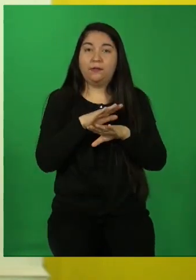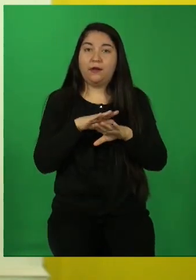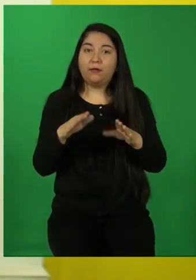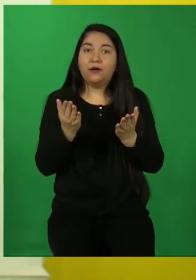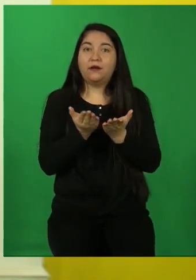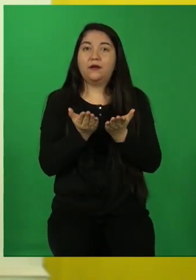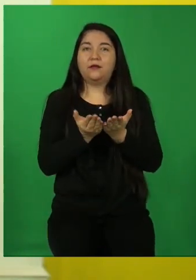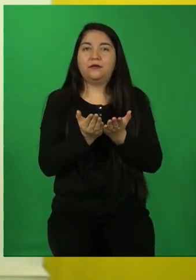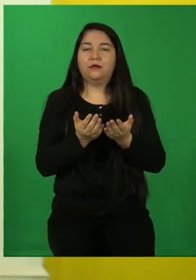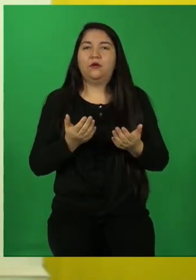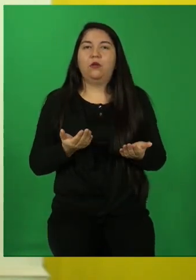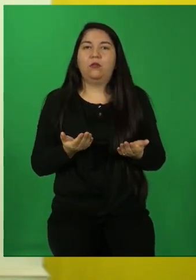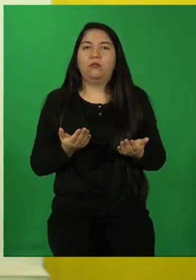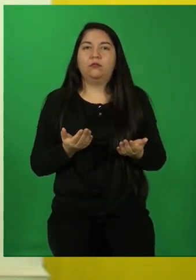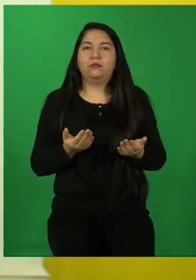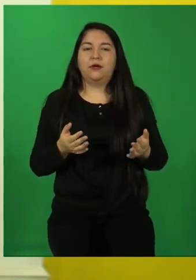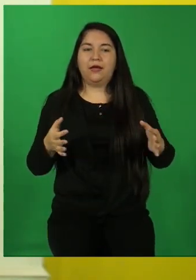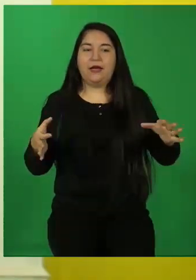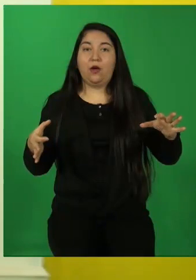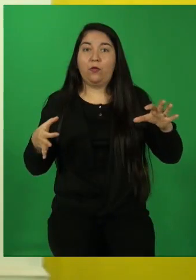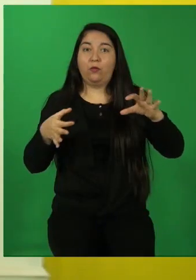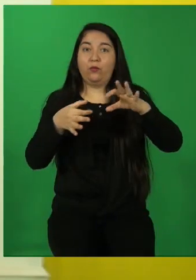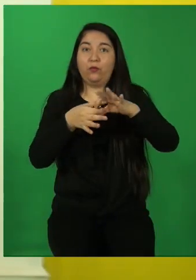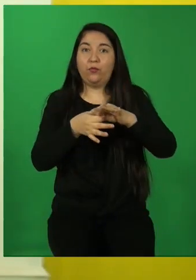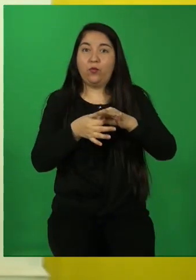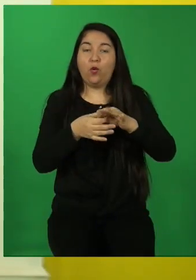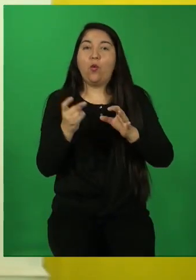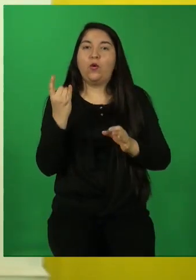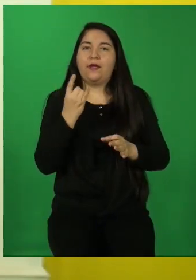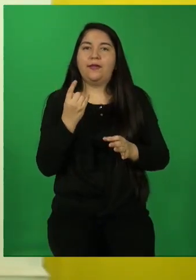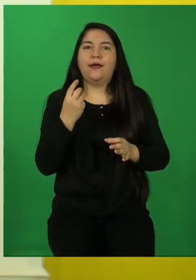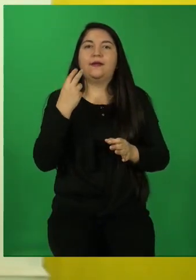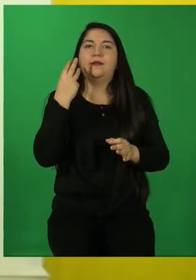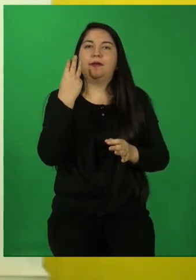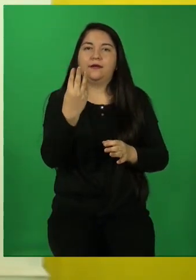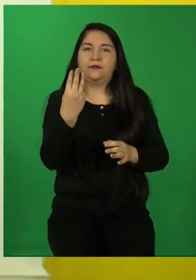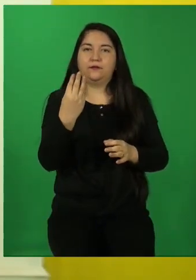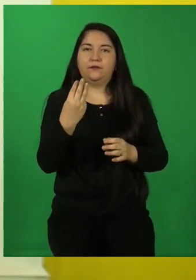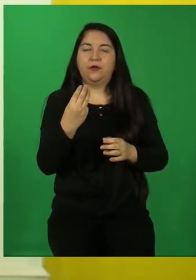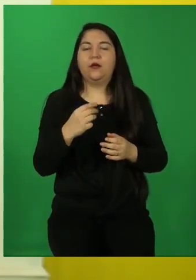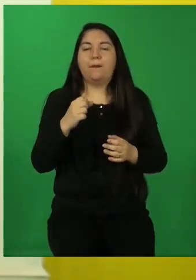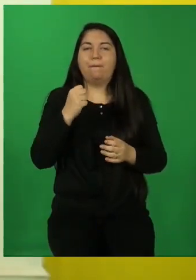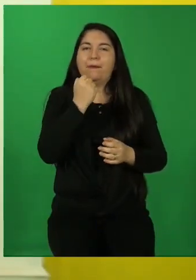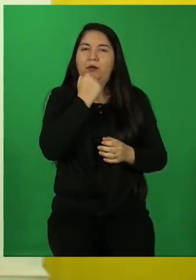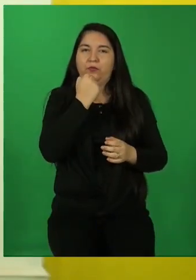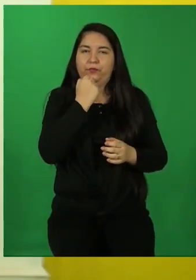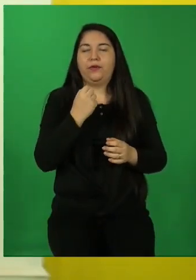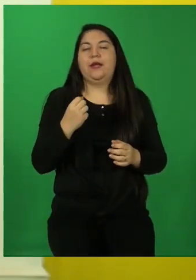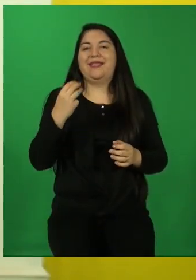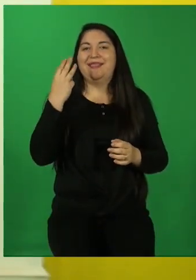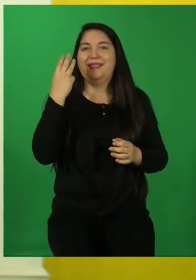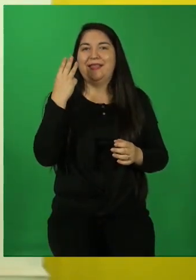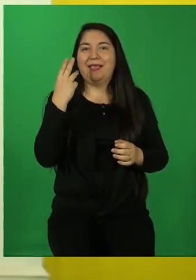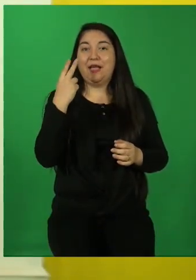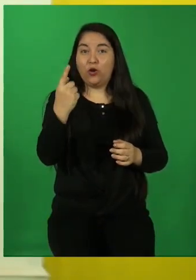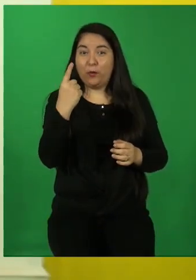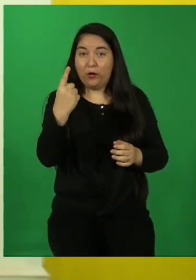clase, que es parte de la unidad número 3. Perdón, de la unidad número 1 y es la clase 3.